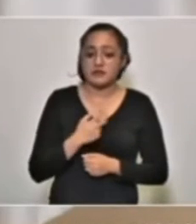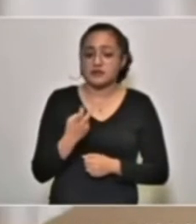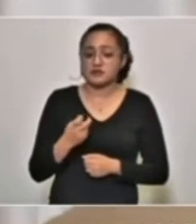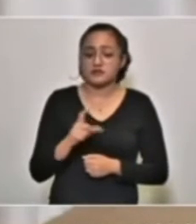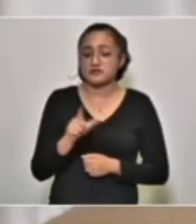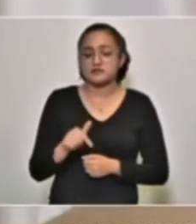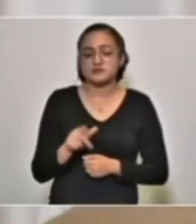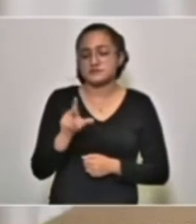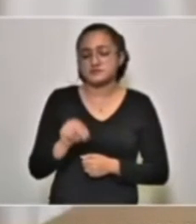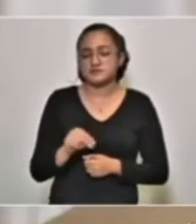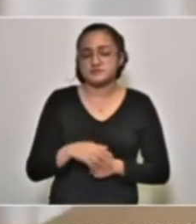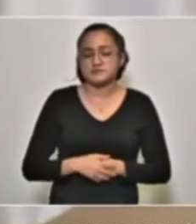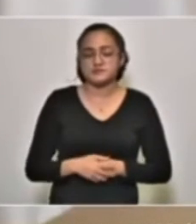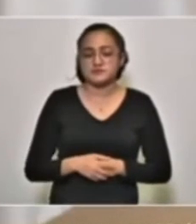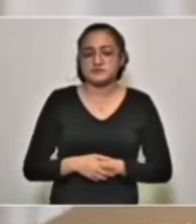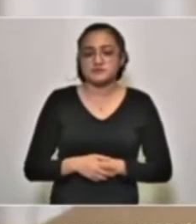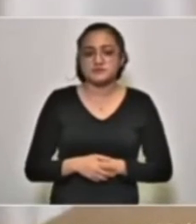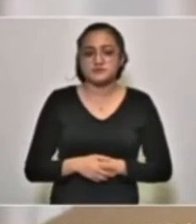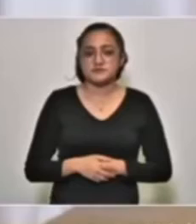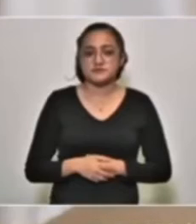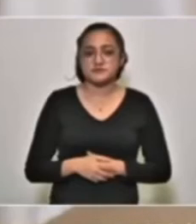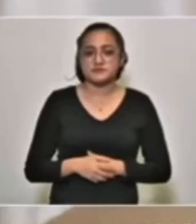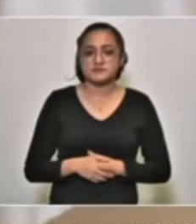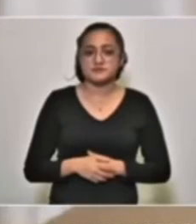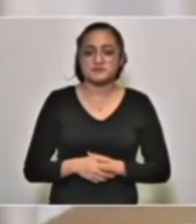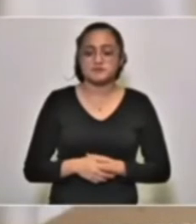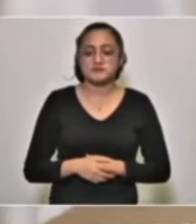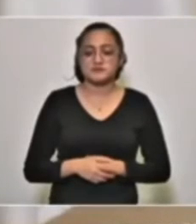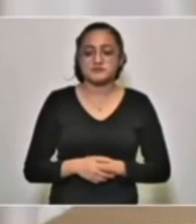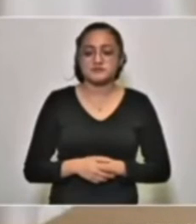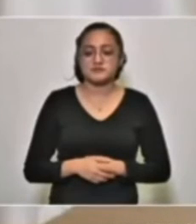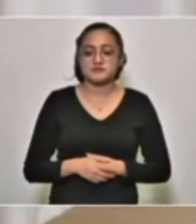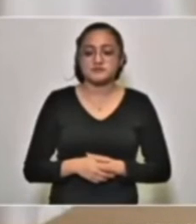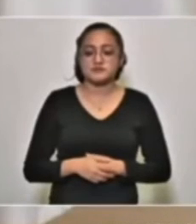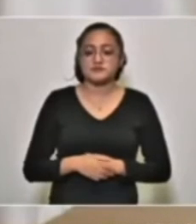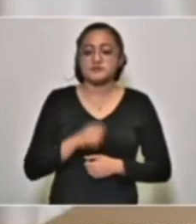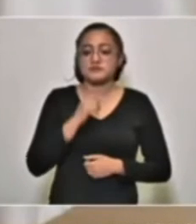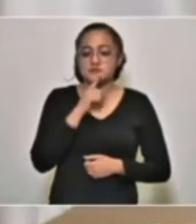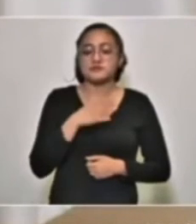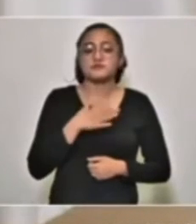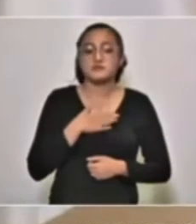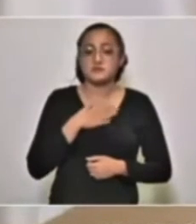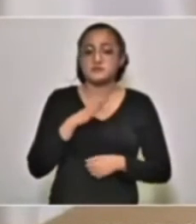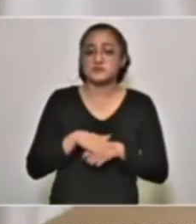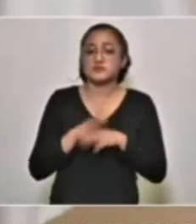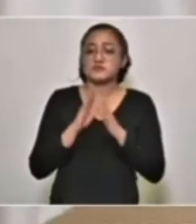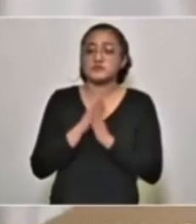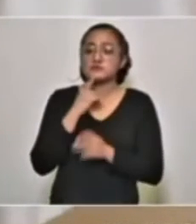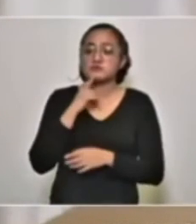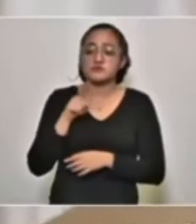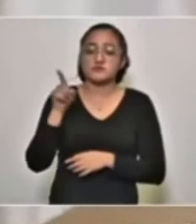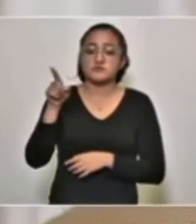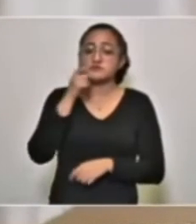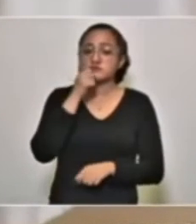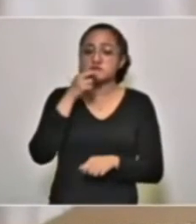después, no vamos. Y le instruyo al